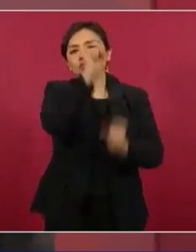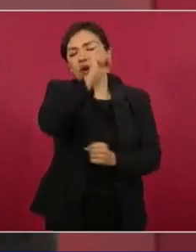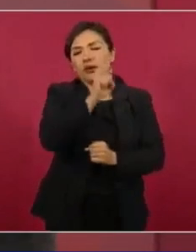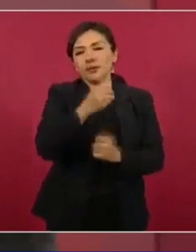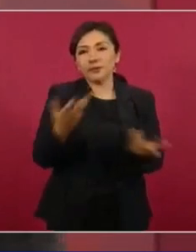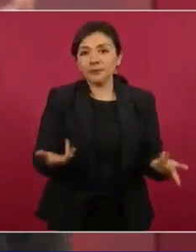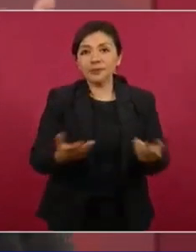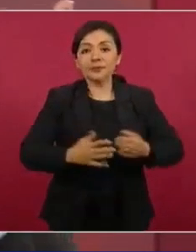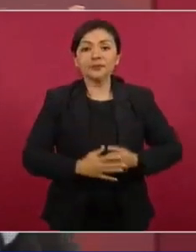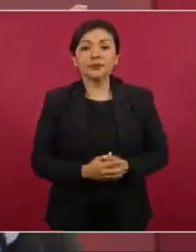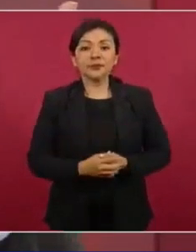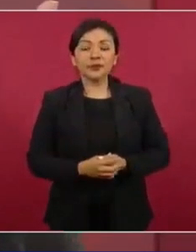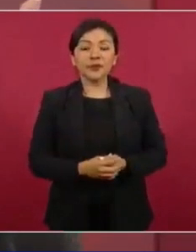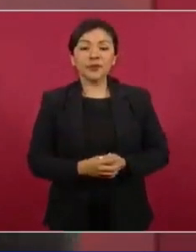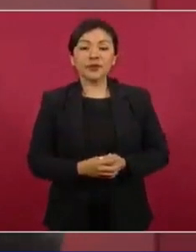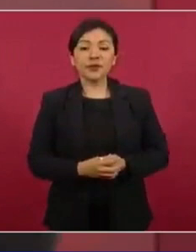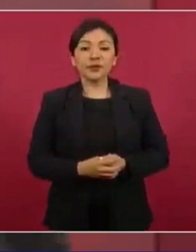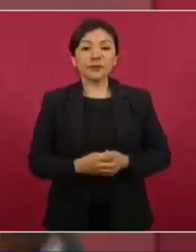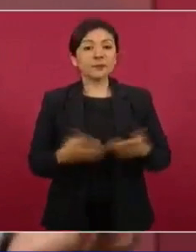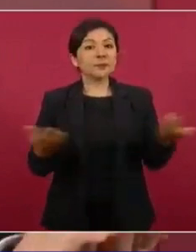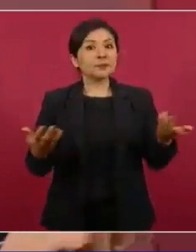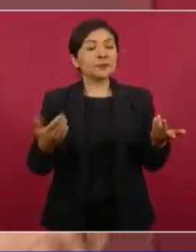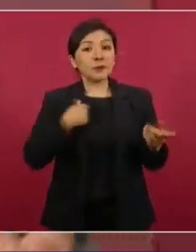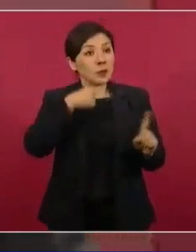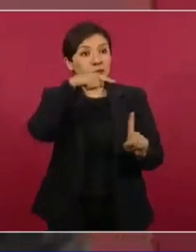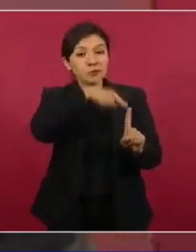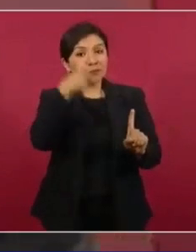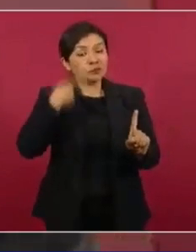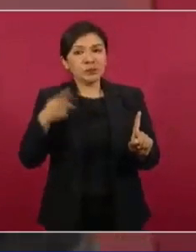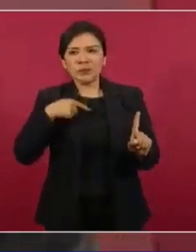Y no lo conozco.